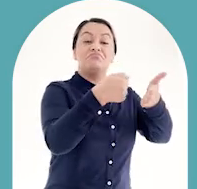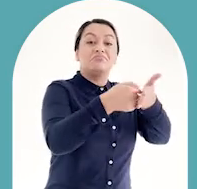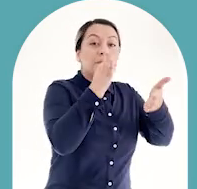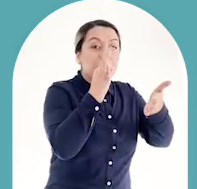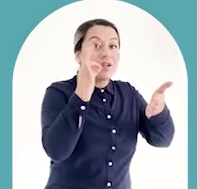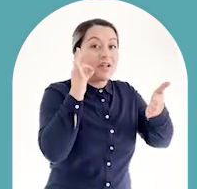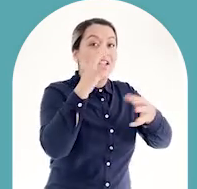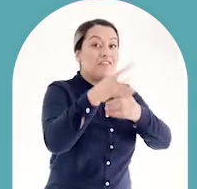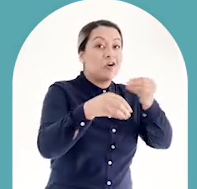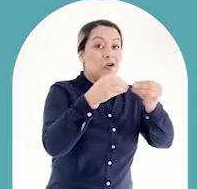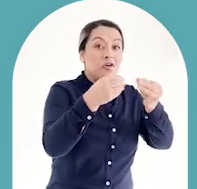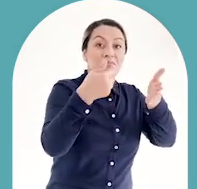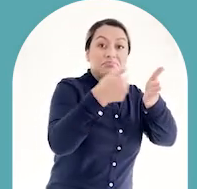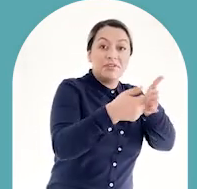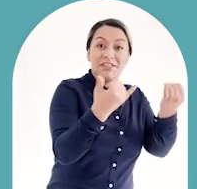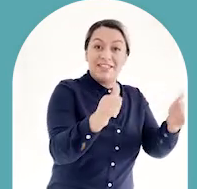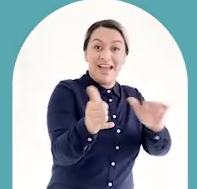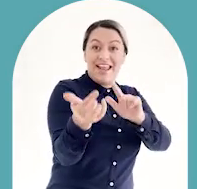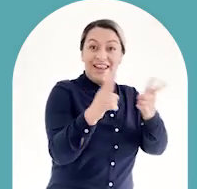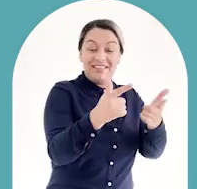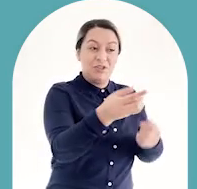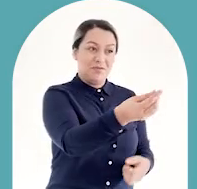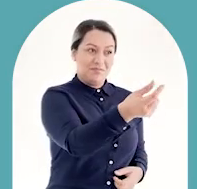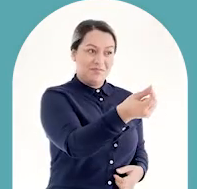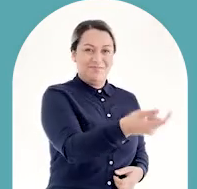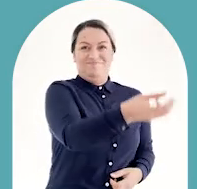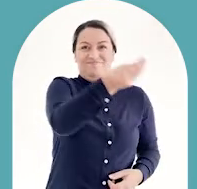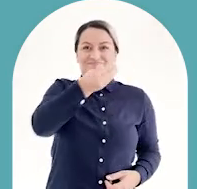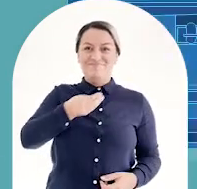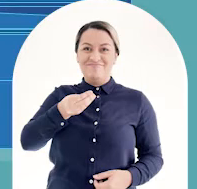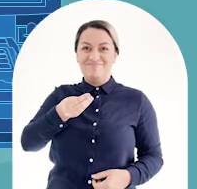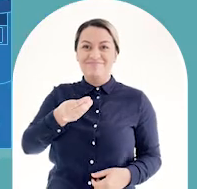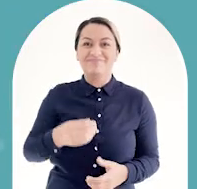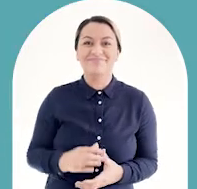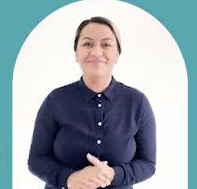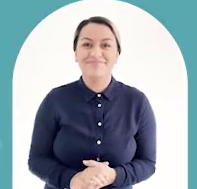su clave, el código y estuvo su plata en la mano.